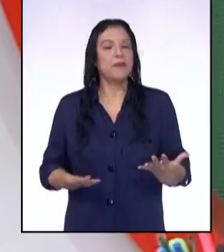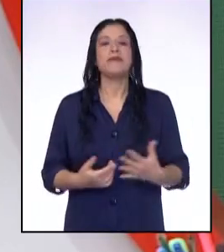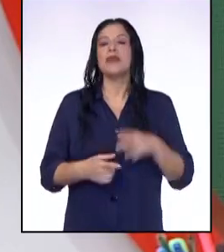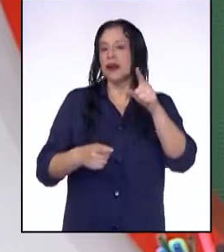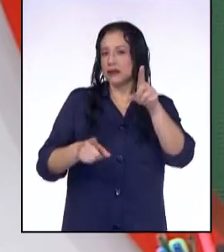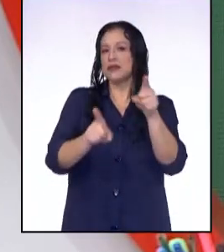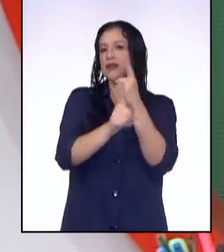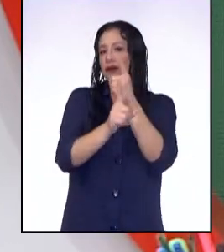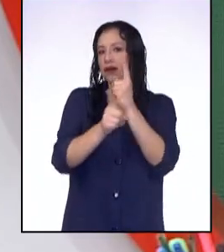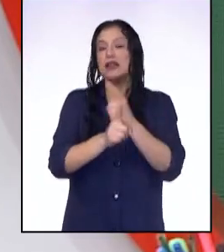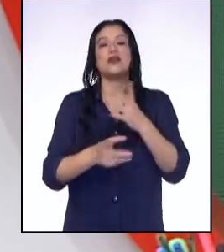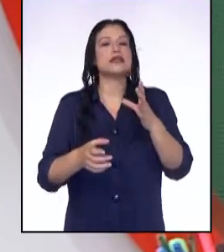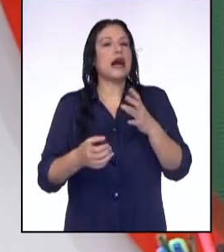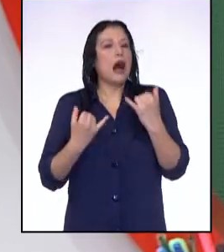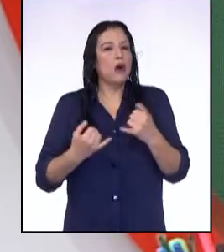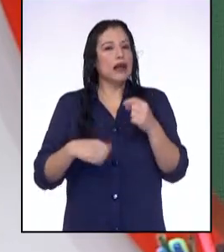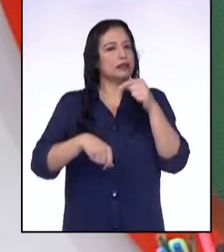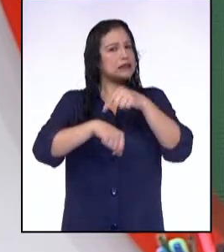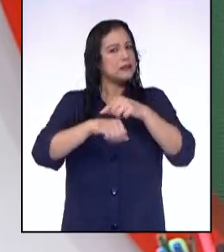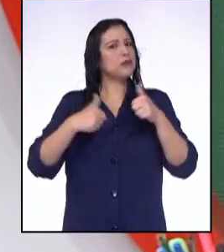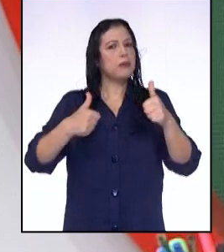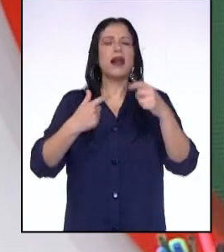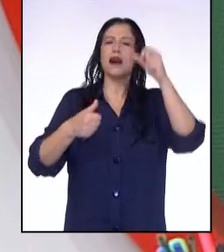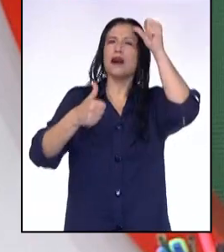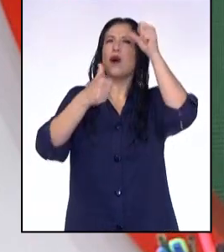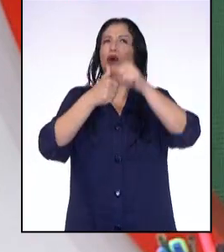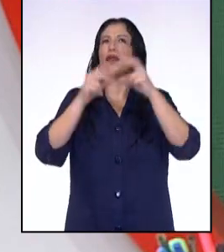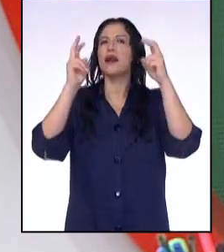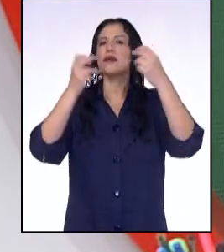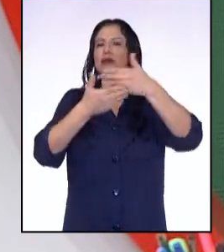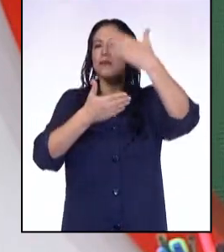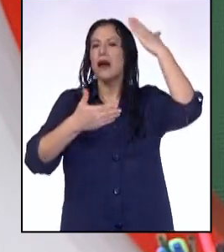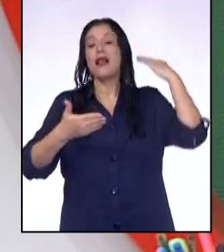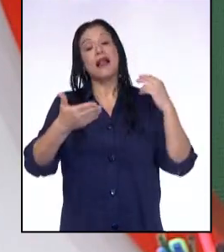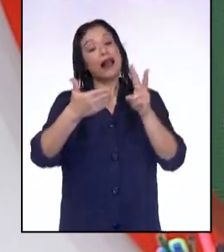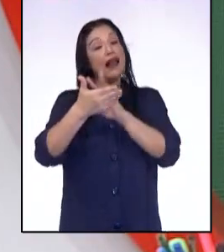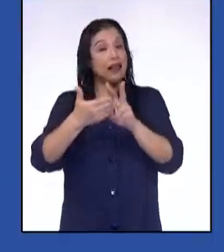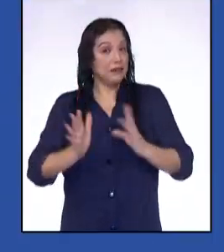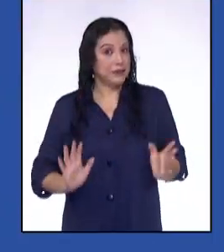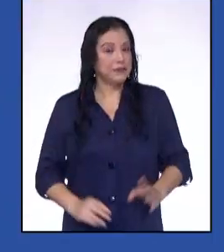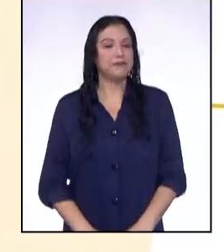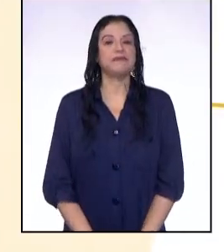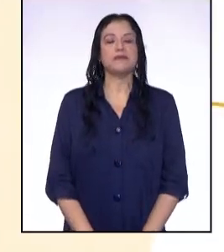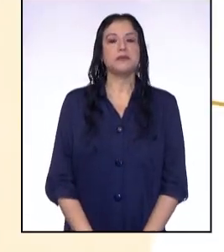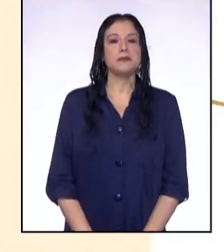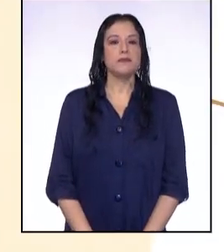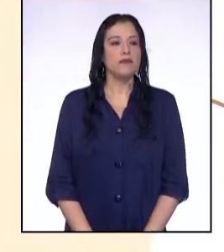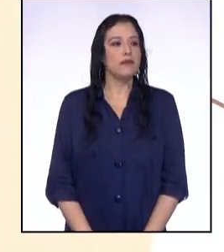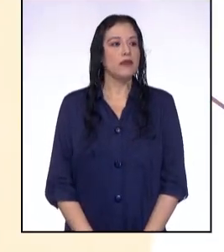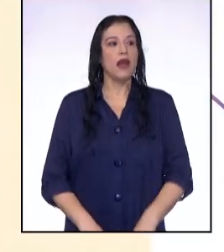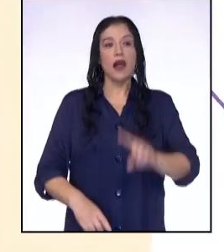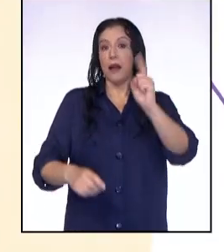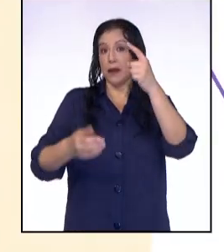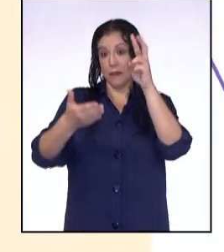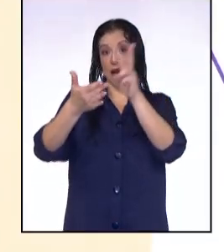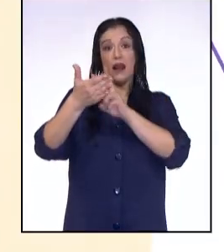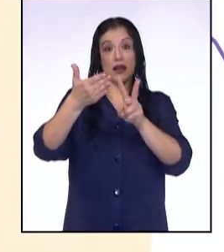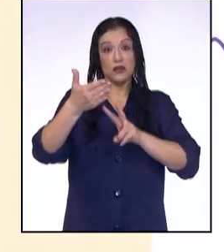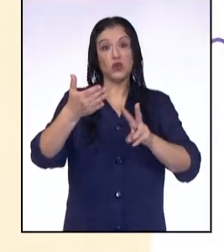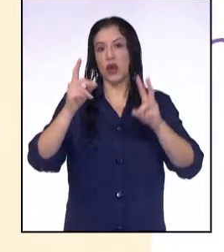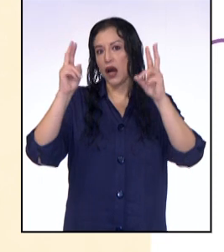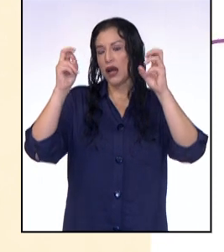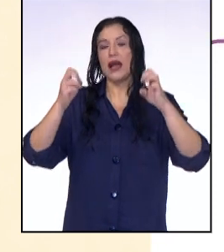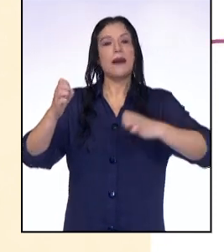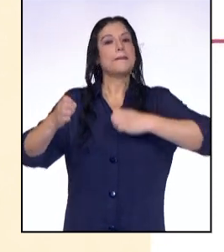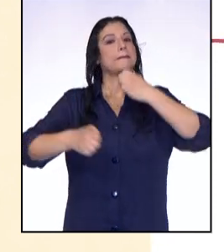Creo que es el momento preciso para recordar los temas que vimos en las lecturas de la semana pasada. La primera lectura era